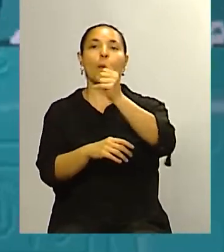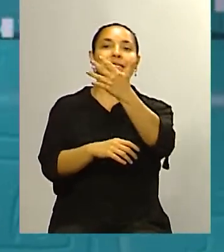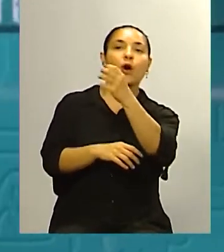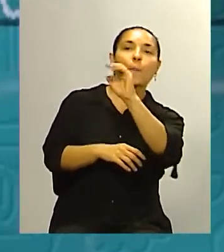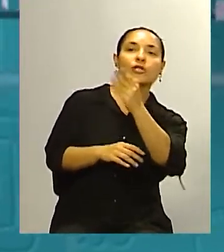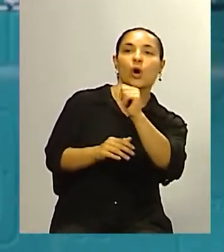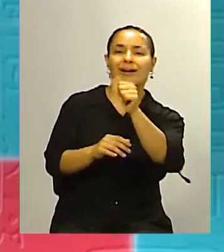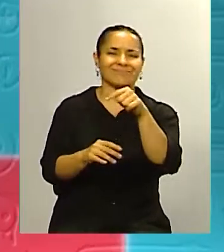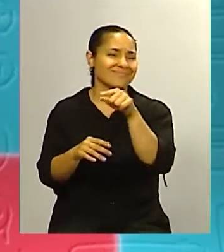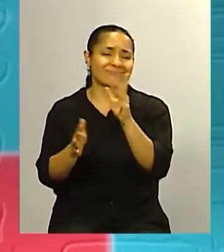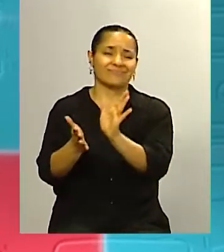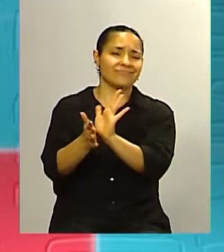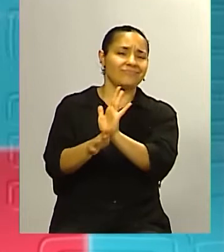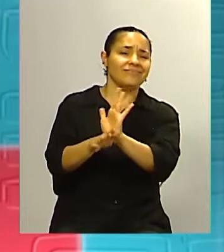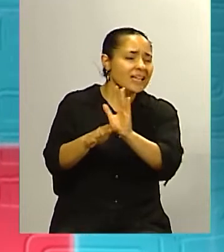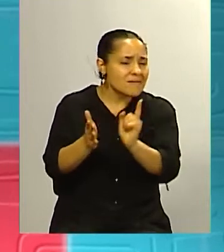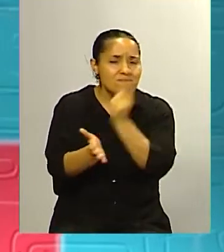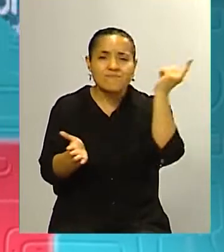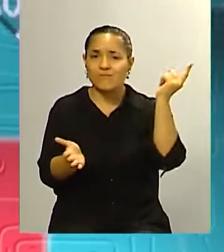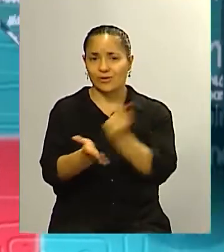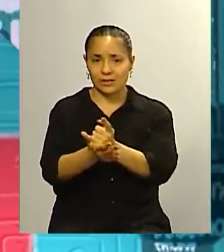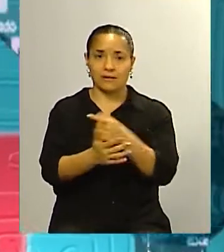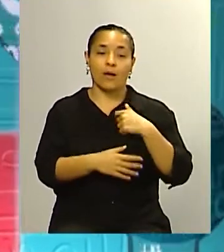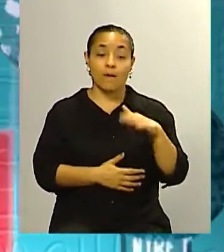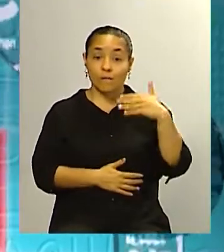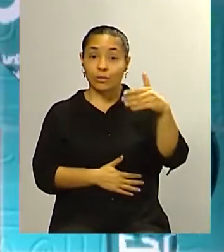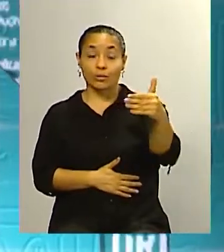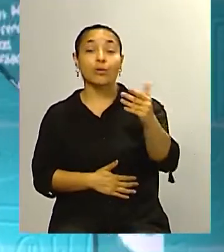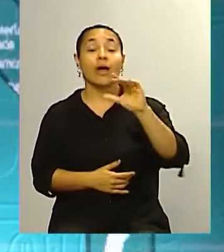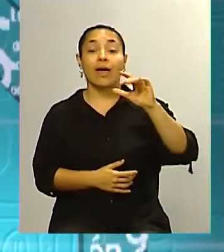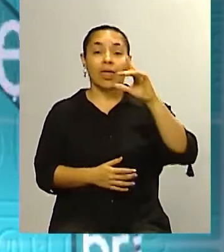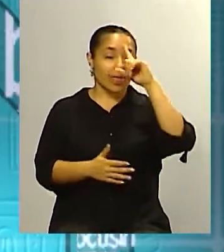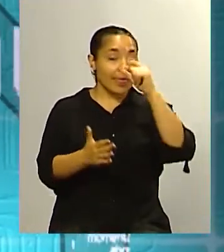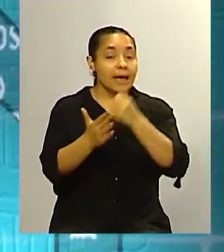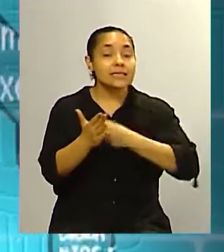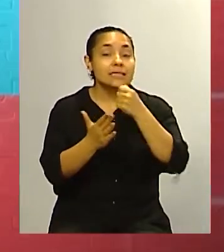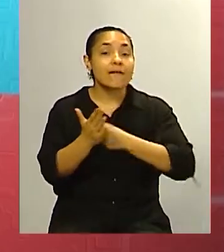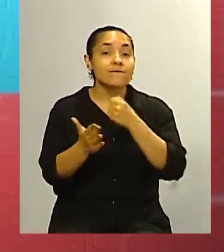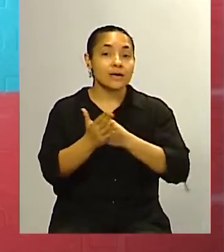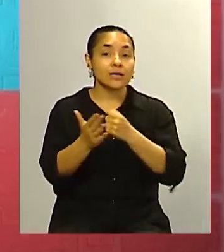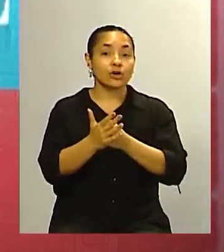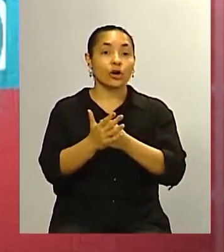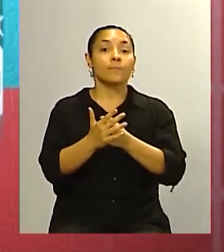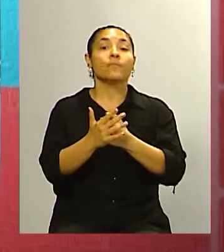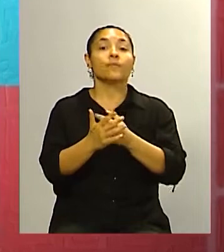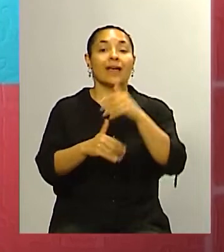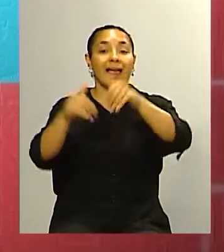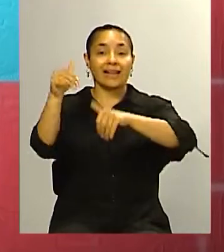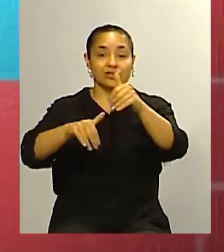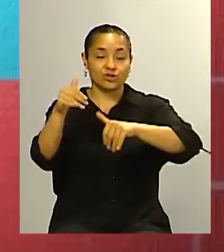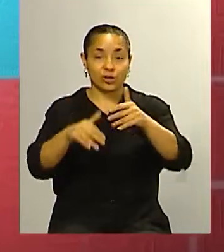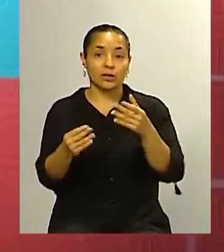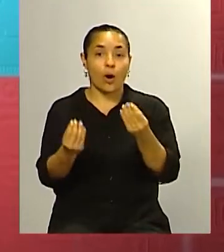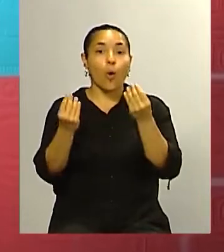imagínense a futuro yo creo que el gran desafío de todo el ecosistema que depende de las elecciones es cómo nos